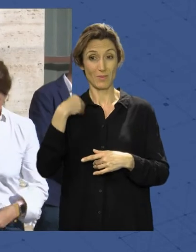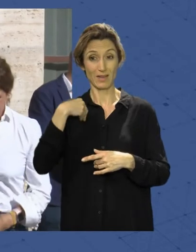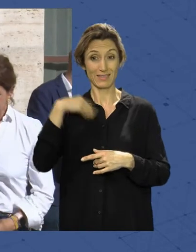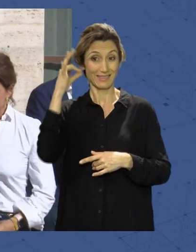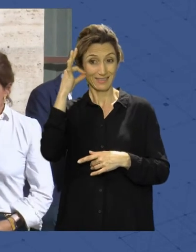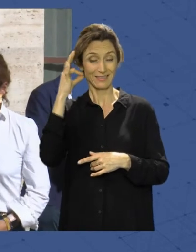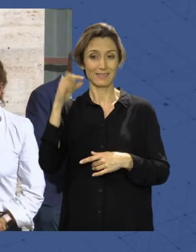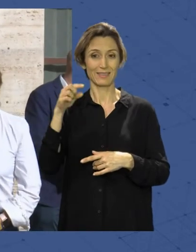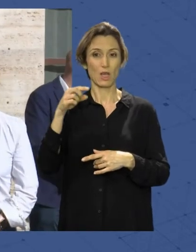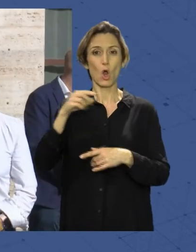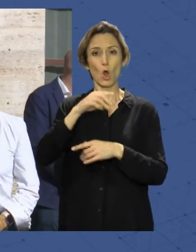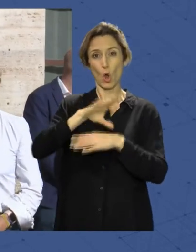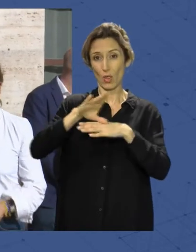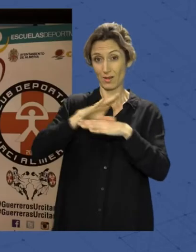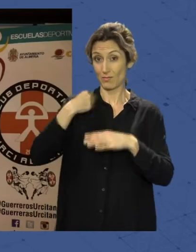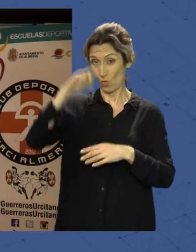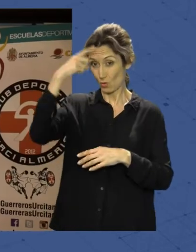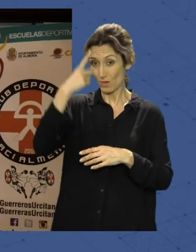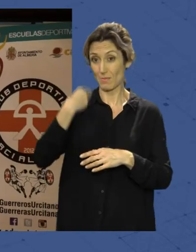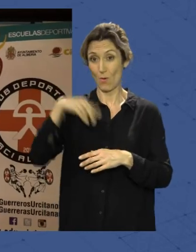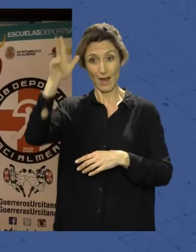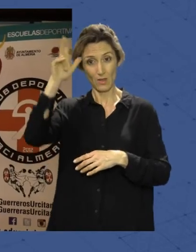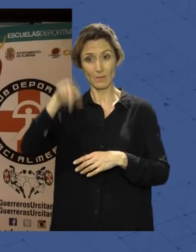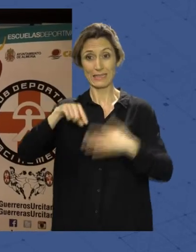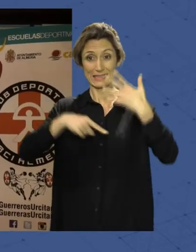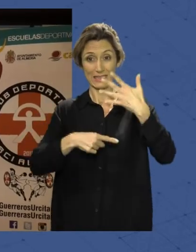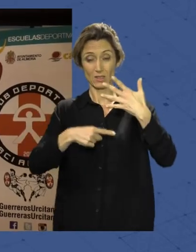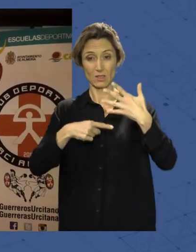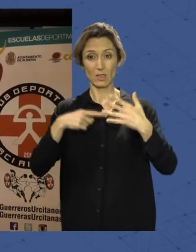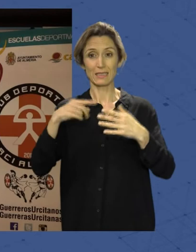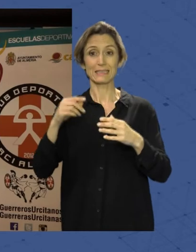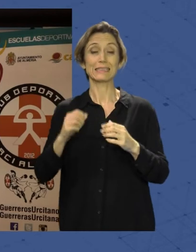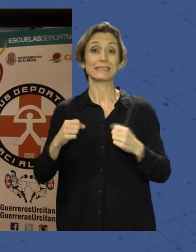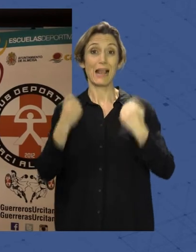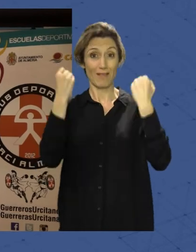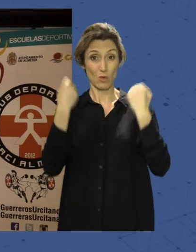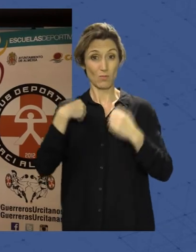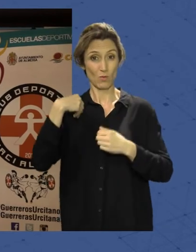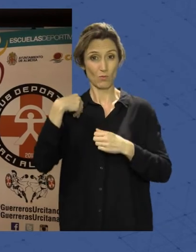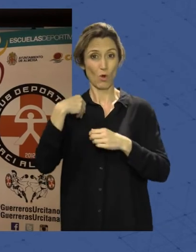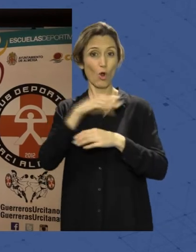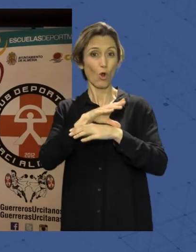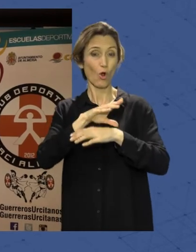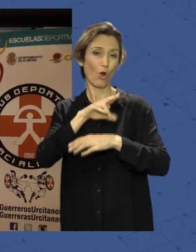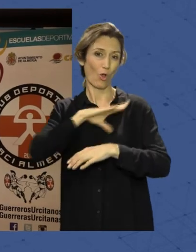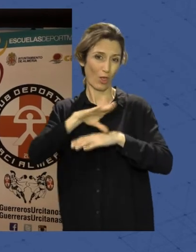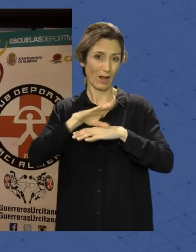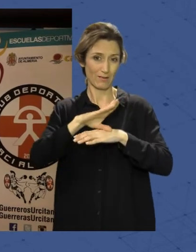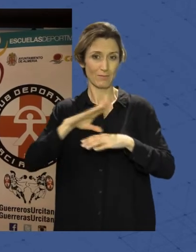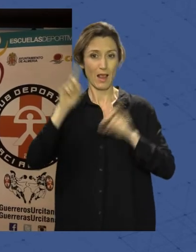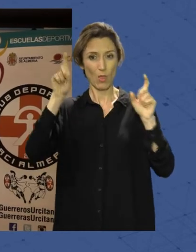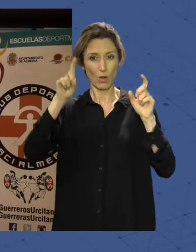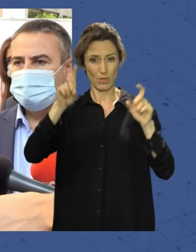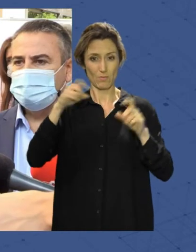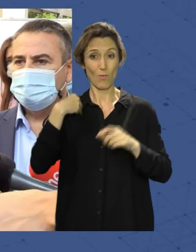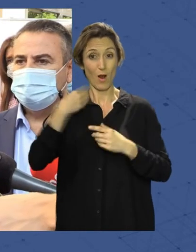Cultura en el Consistorio de Elegido. Sexto puesto para Juan José Salvador, concejal de Educación, Cultura y Juventud en el Ayuntamiento de